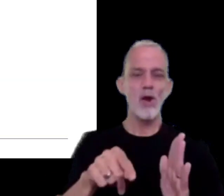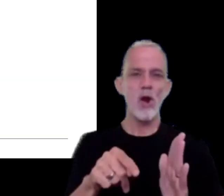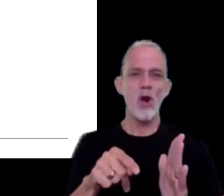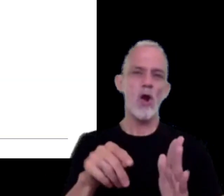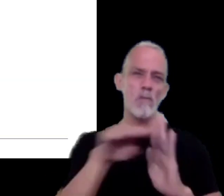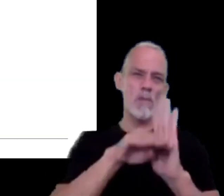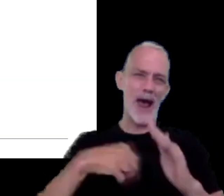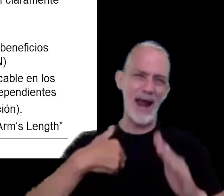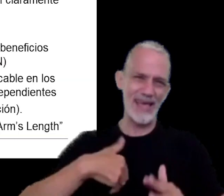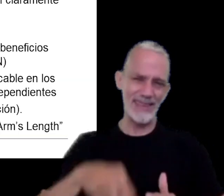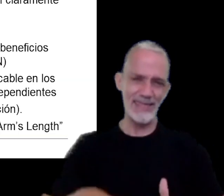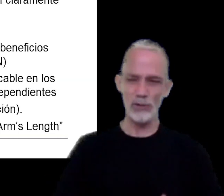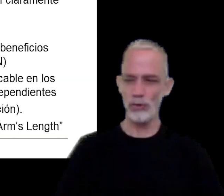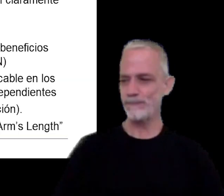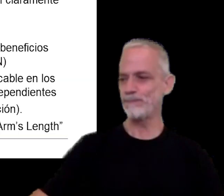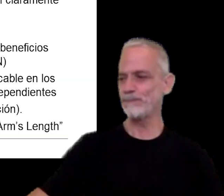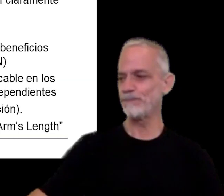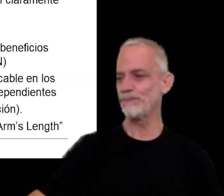normativo